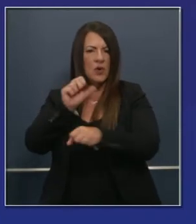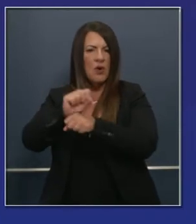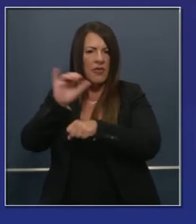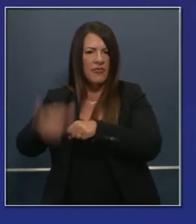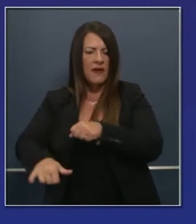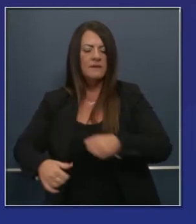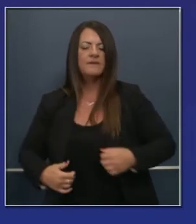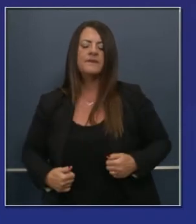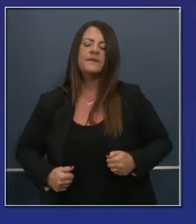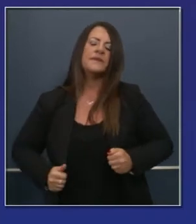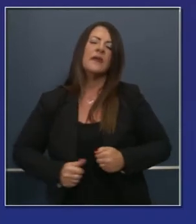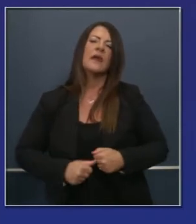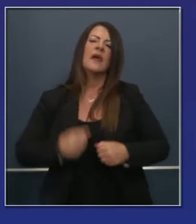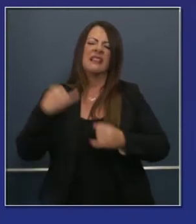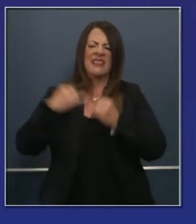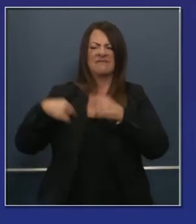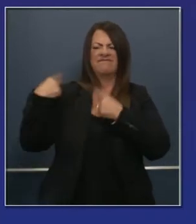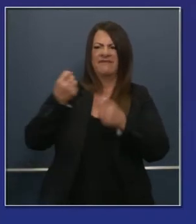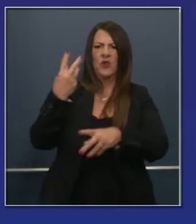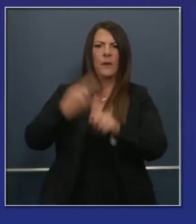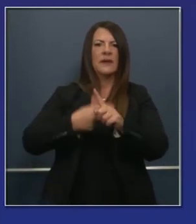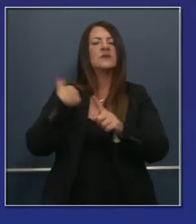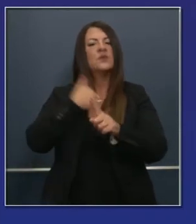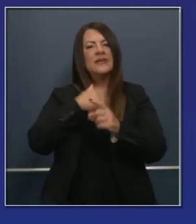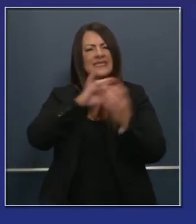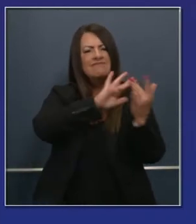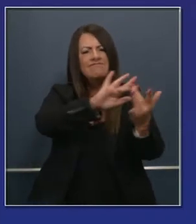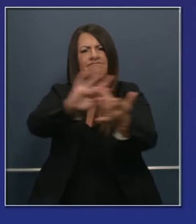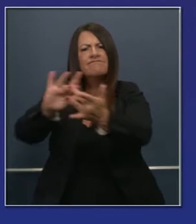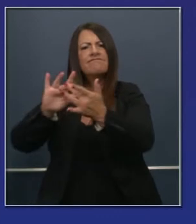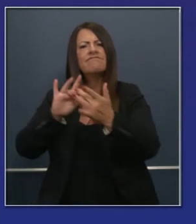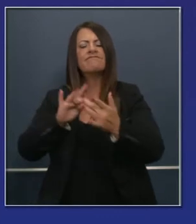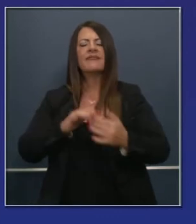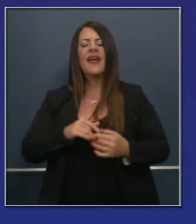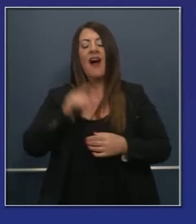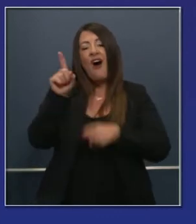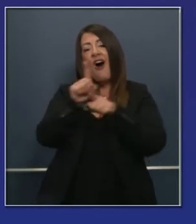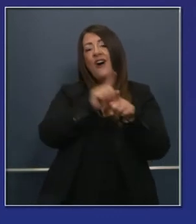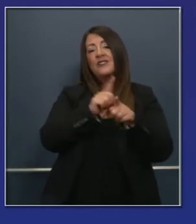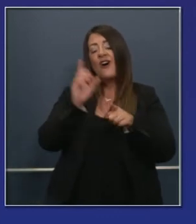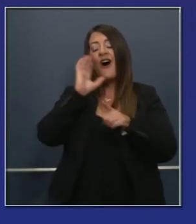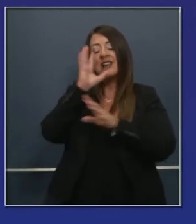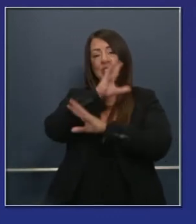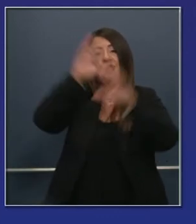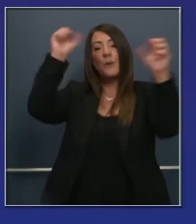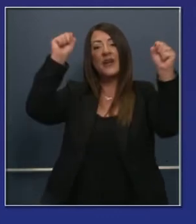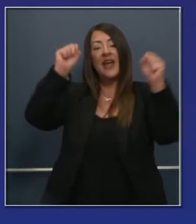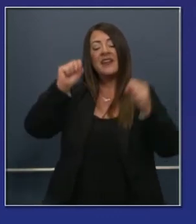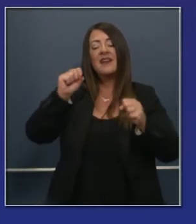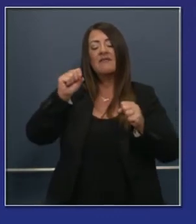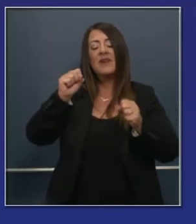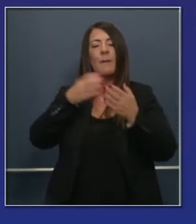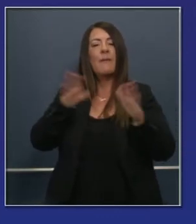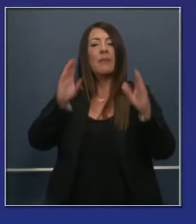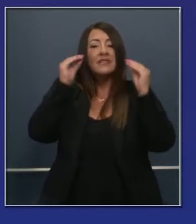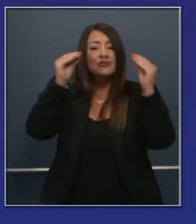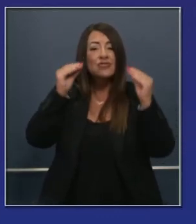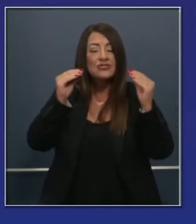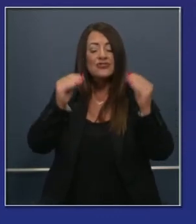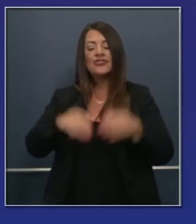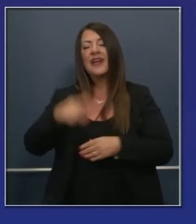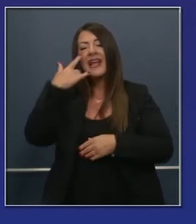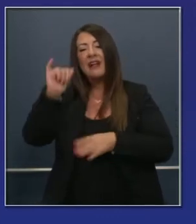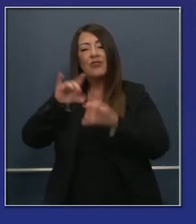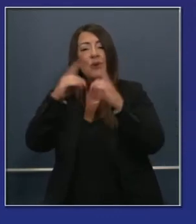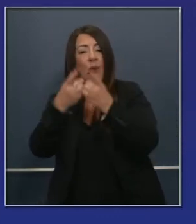En los últimos meses hemos visto mucha información que se ha impartido. Ya hablaremos con el superintendente de Educación Pública.